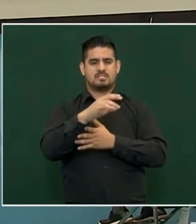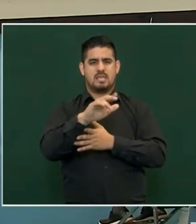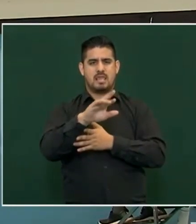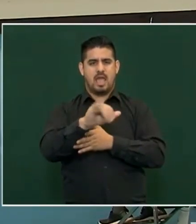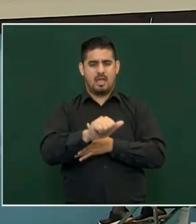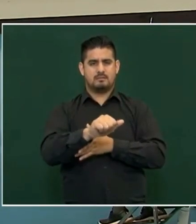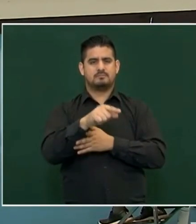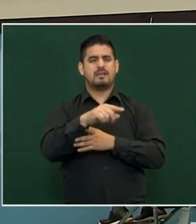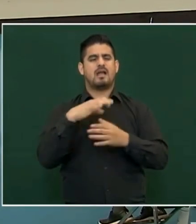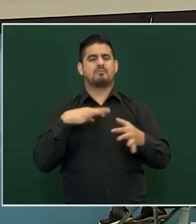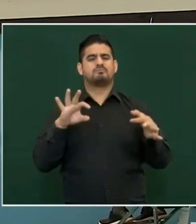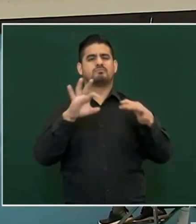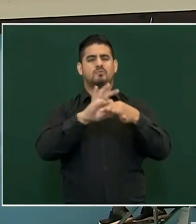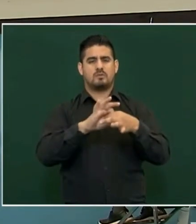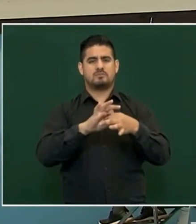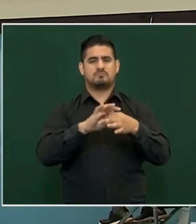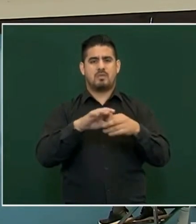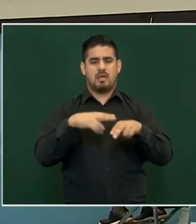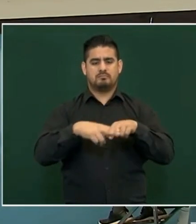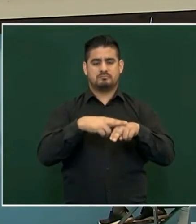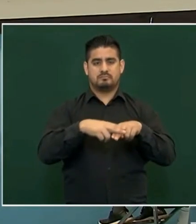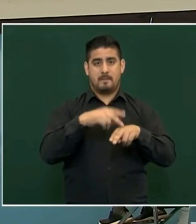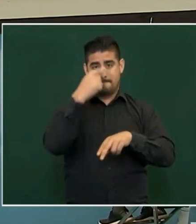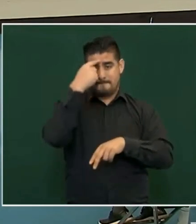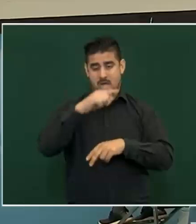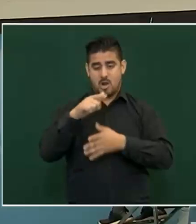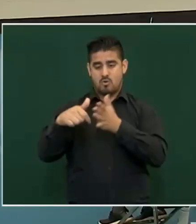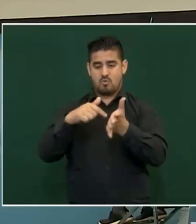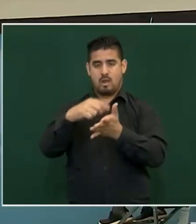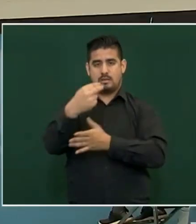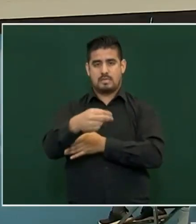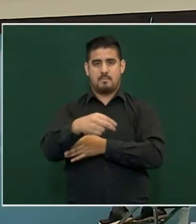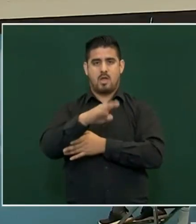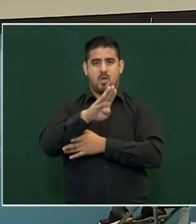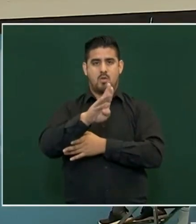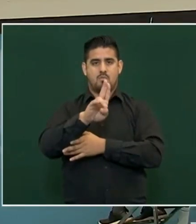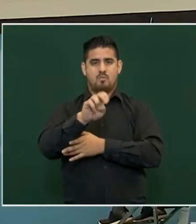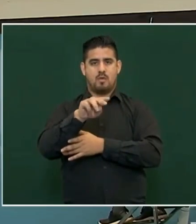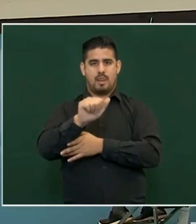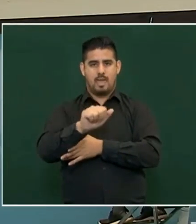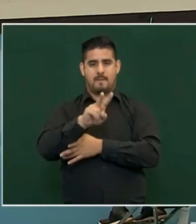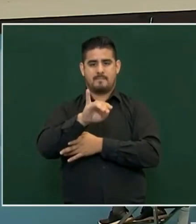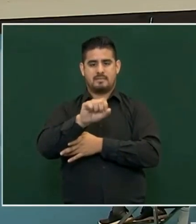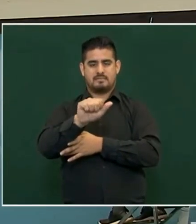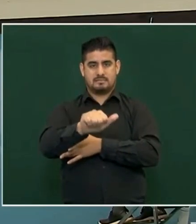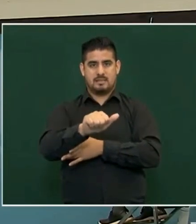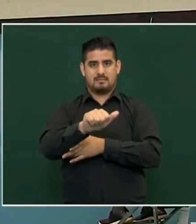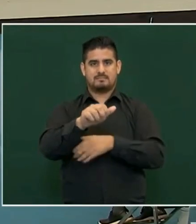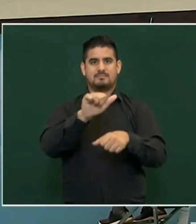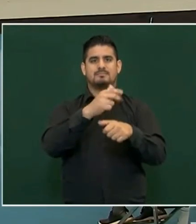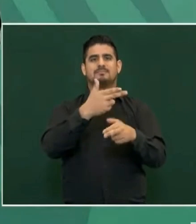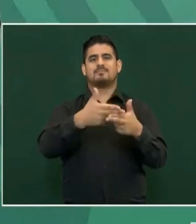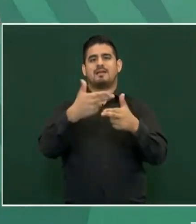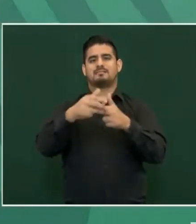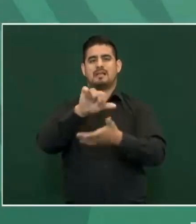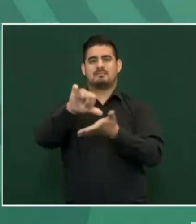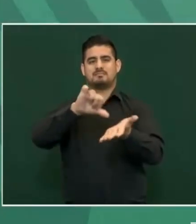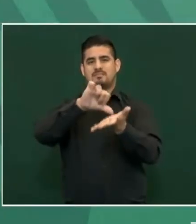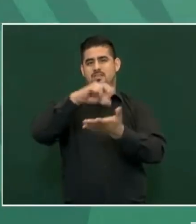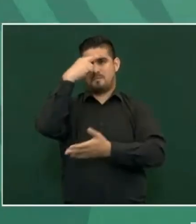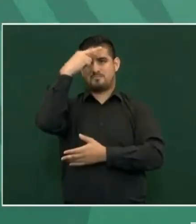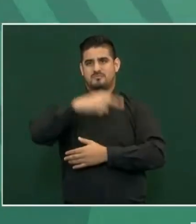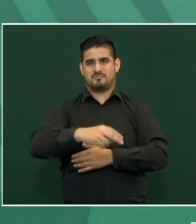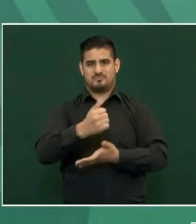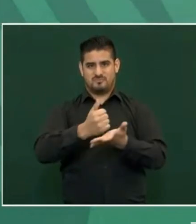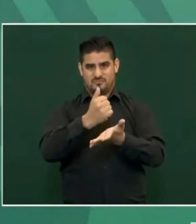conexión con un tren que llega a Buenavista, hasta el centro de la ciudad. Se van